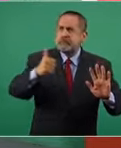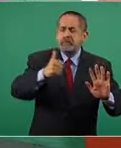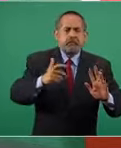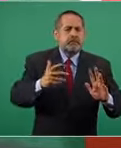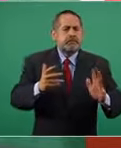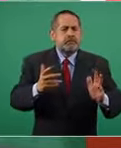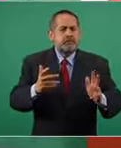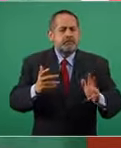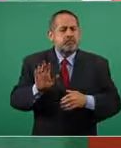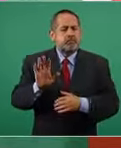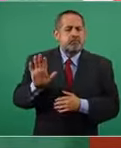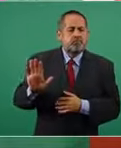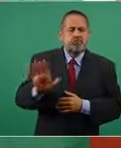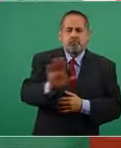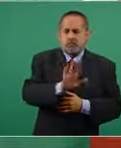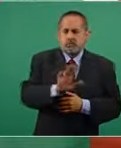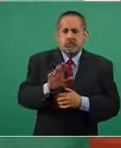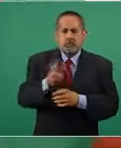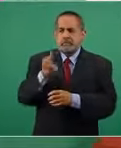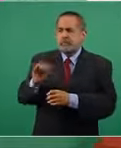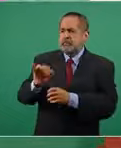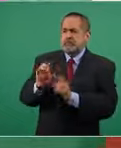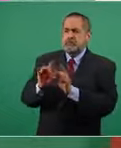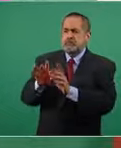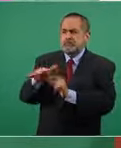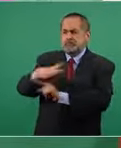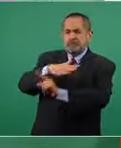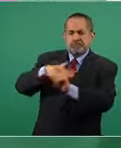sus circunstancias